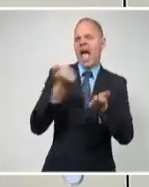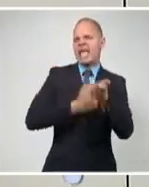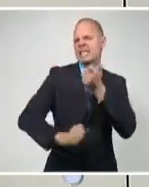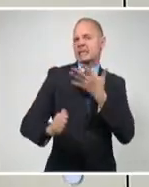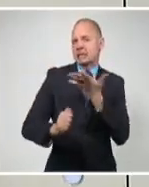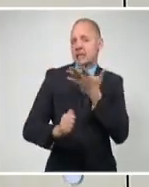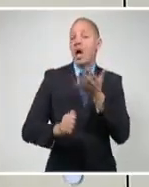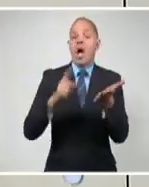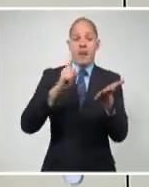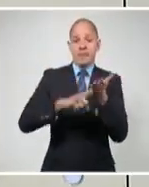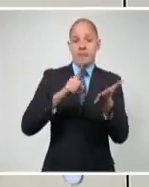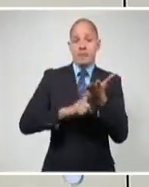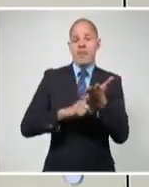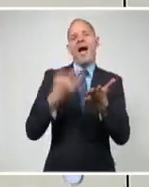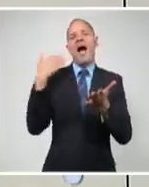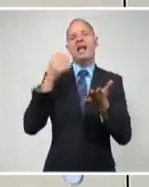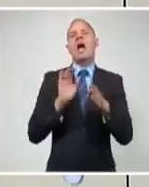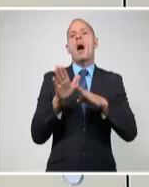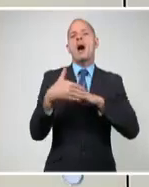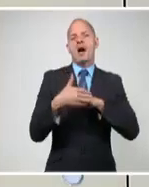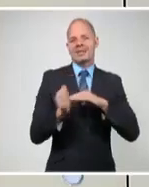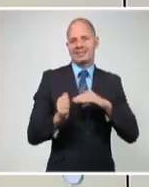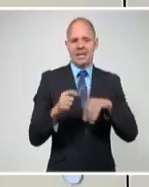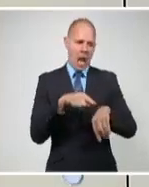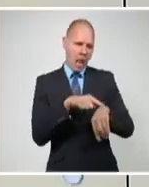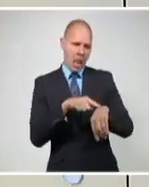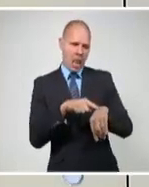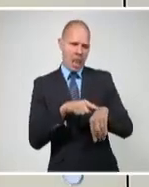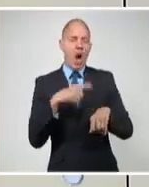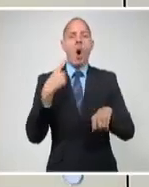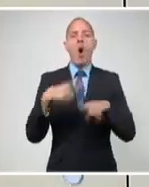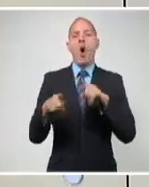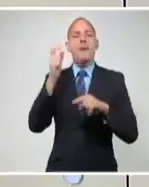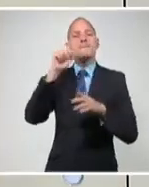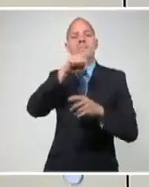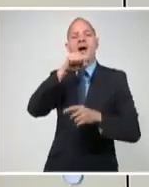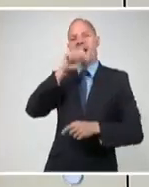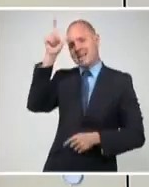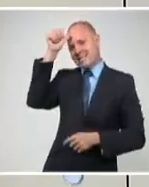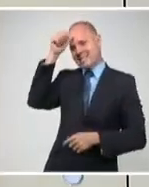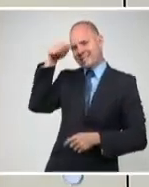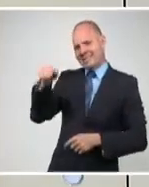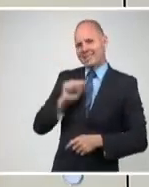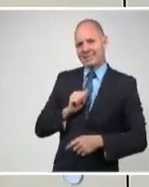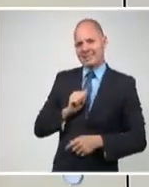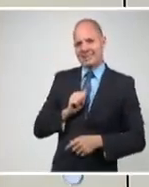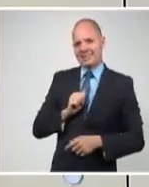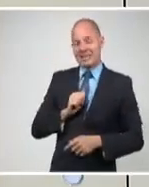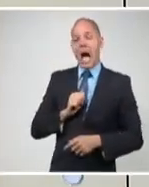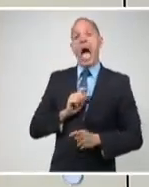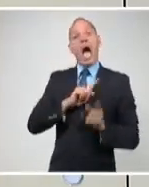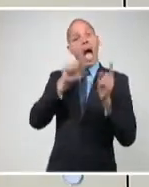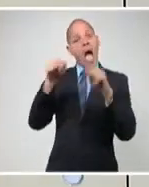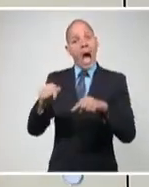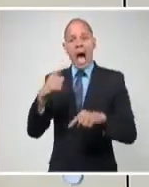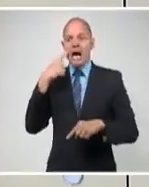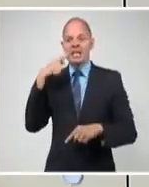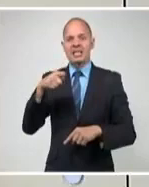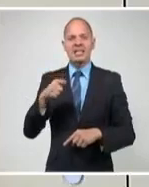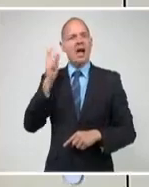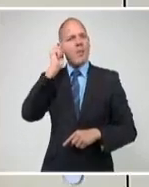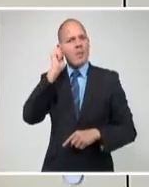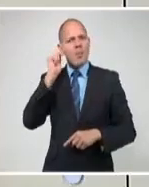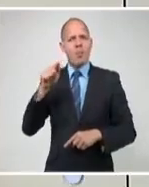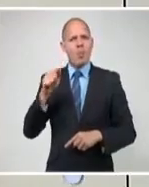leyes y trampas de ese sistema político, ahora es el horcón de Biden que tendrá en ella la energía y la juventud que podrían